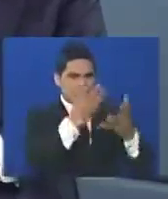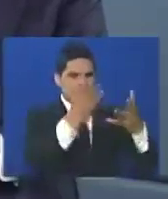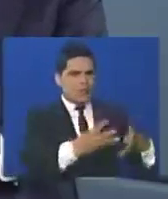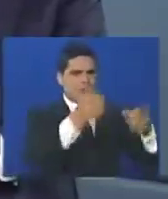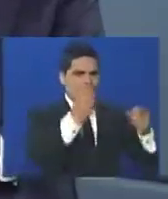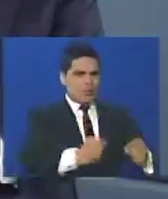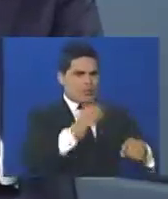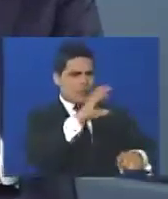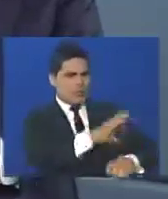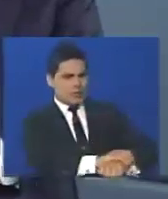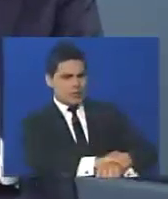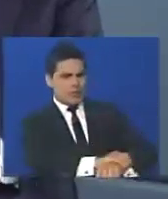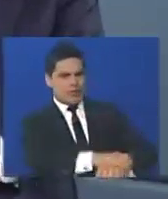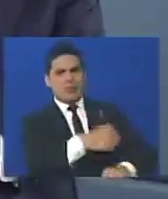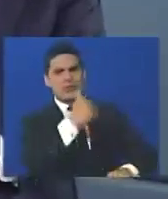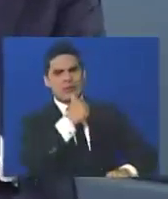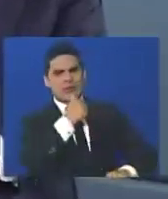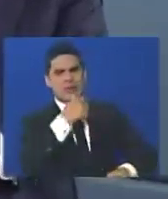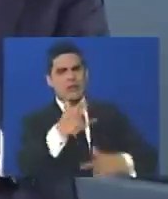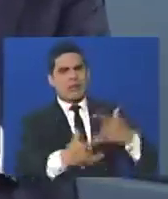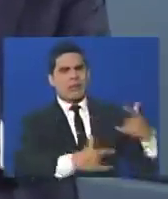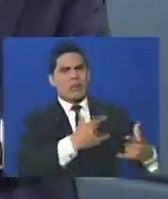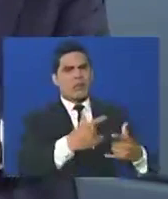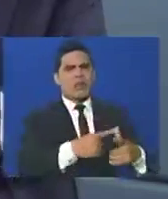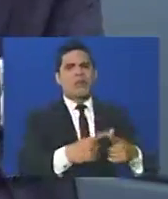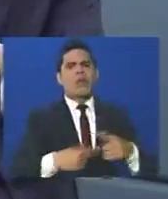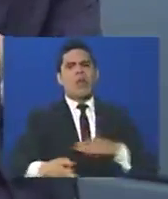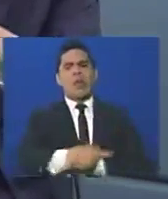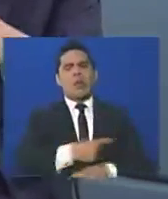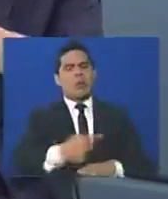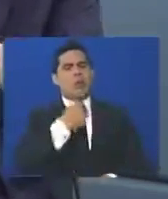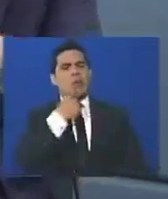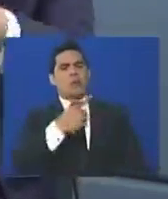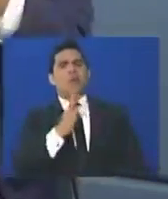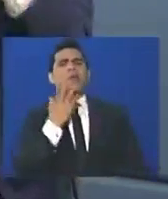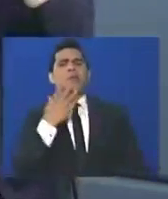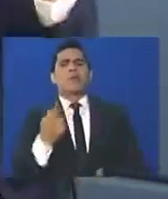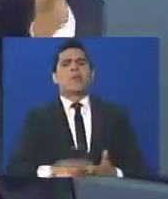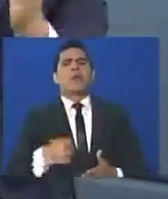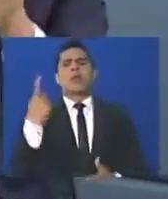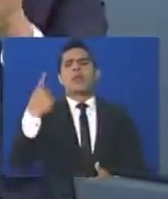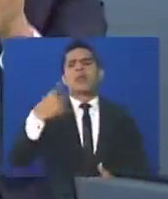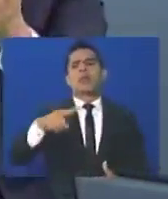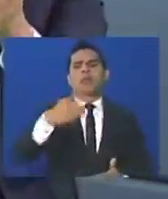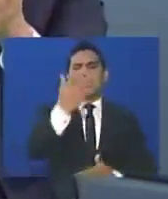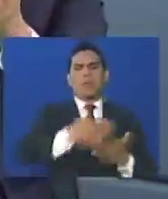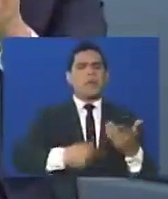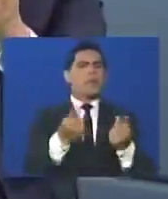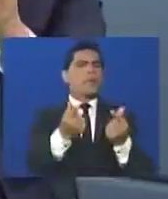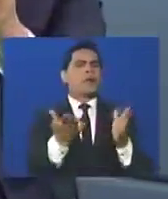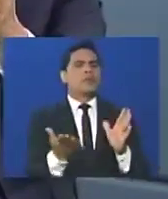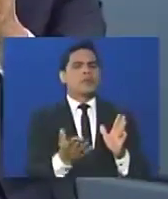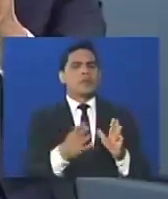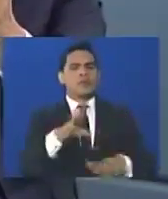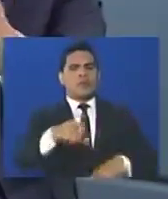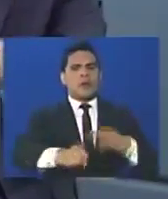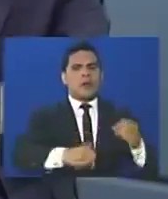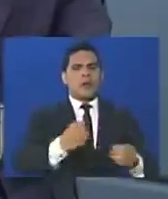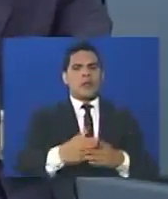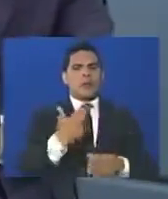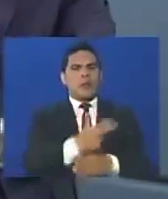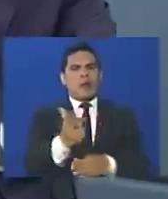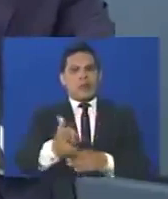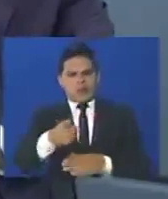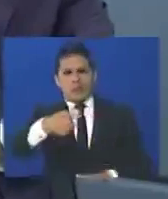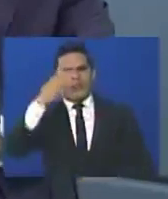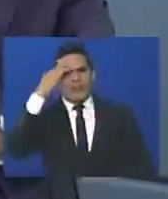que detener, a quienes tenemos que rehabilitar, entonces el gobierno, incluso el presidente dijo que tenía suficiente presupuesto para comprar todas esas armas,